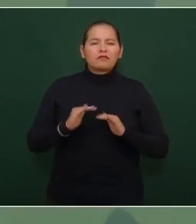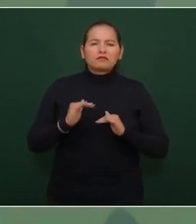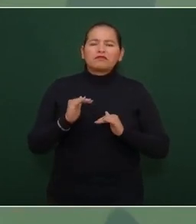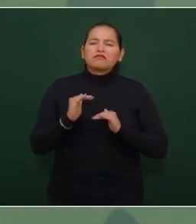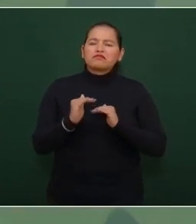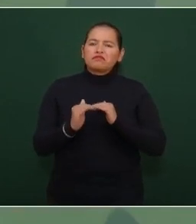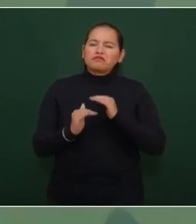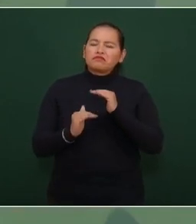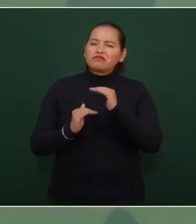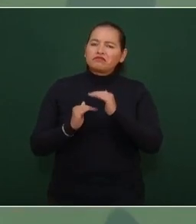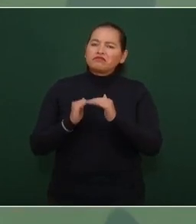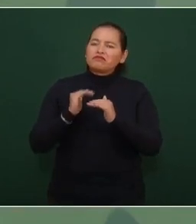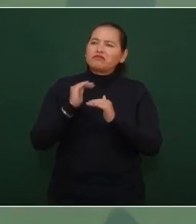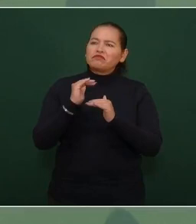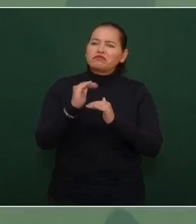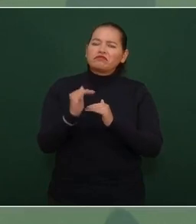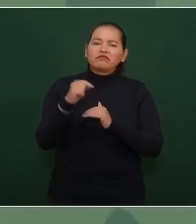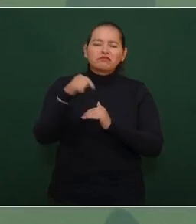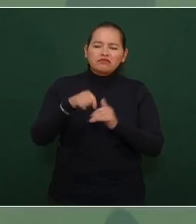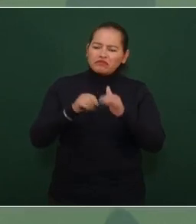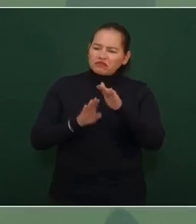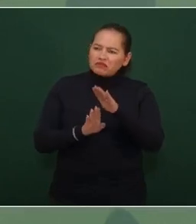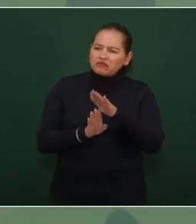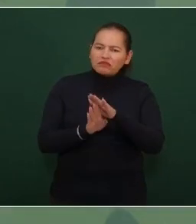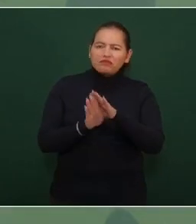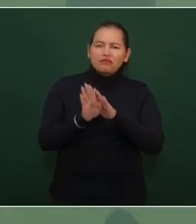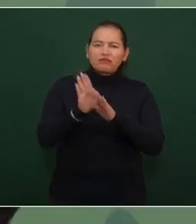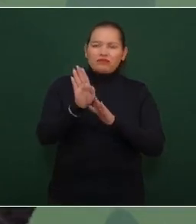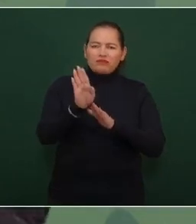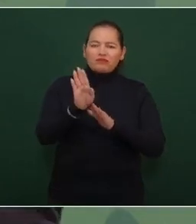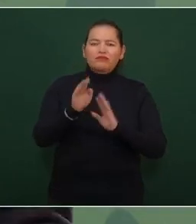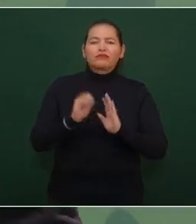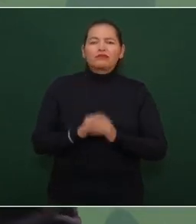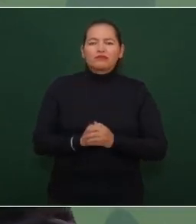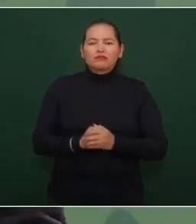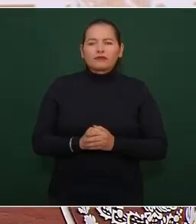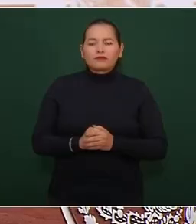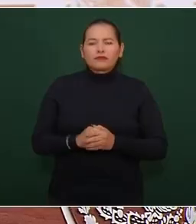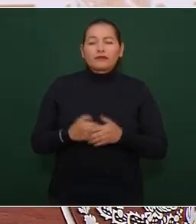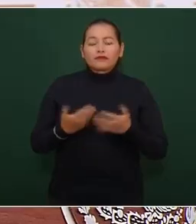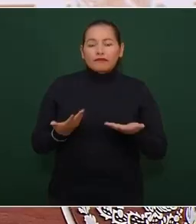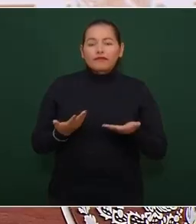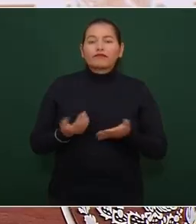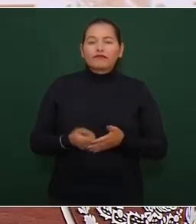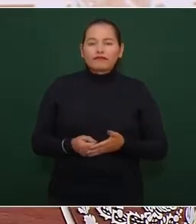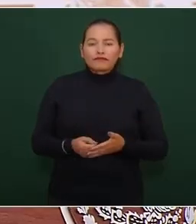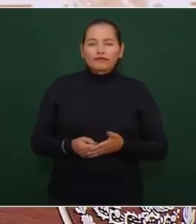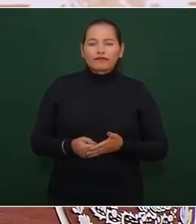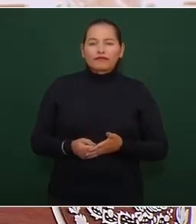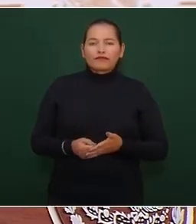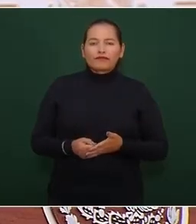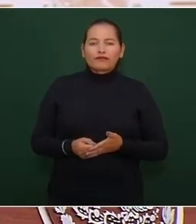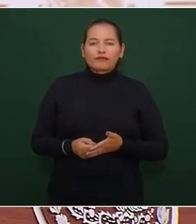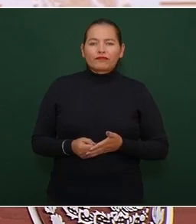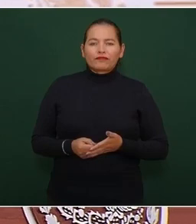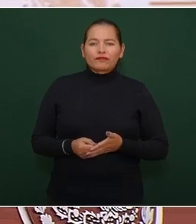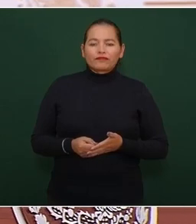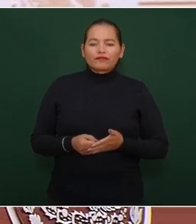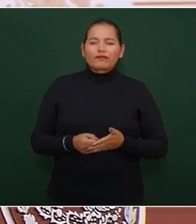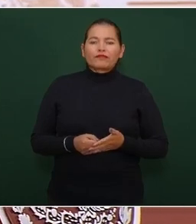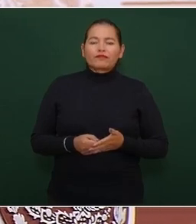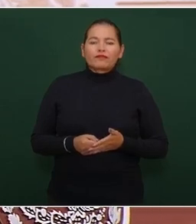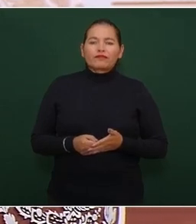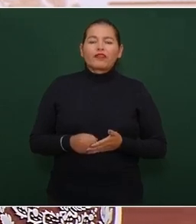en el país y desde luego pues que hay una